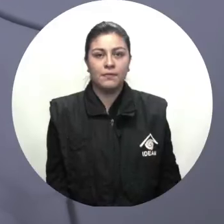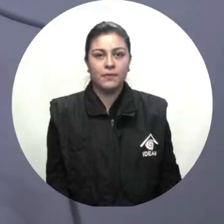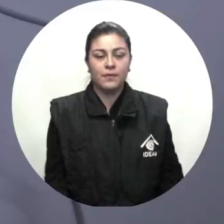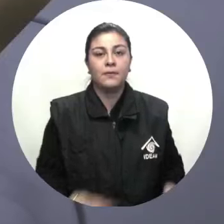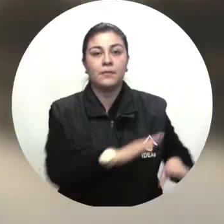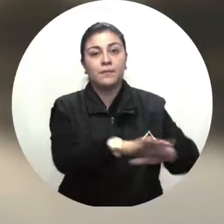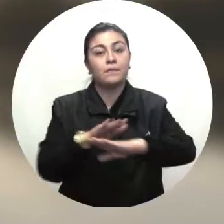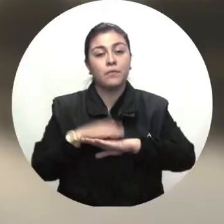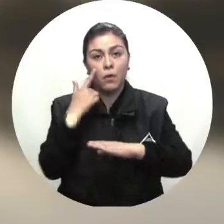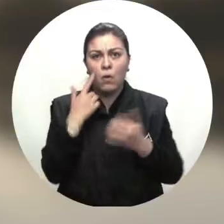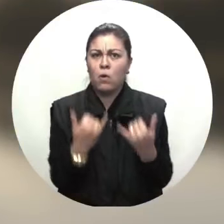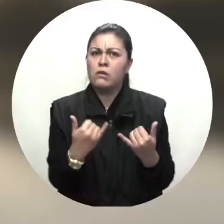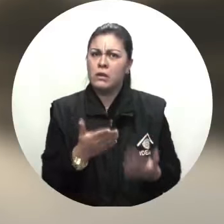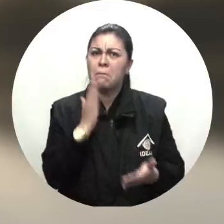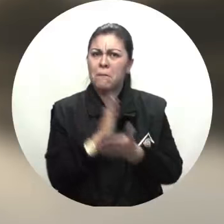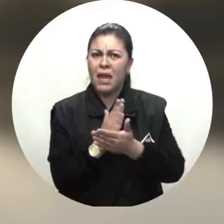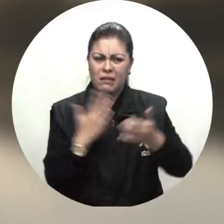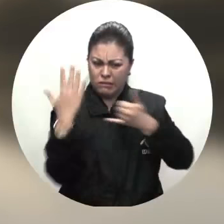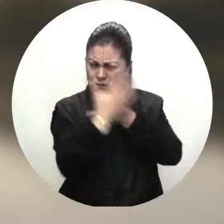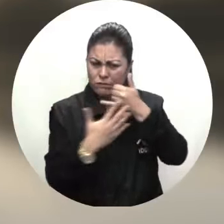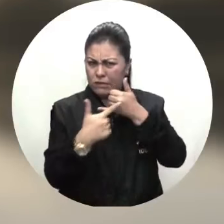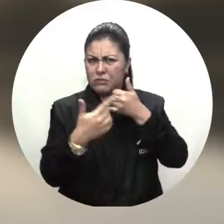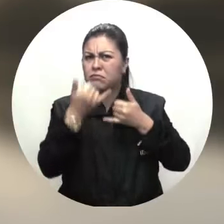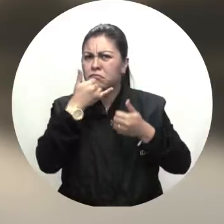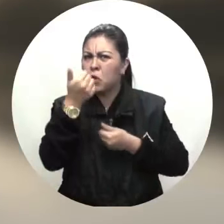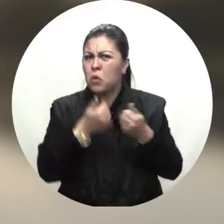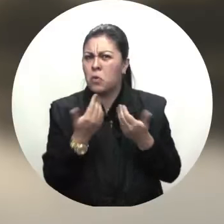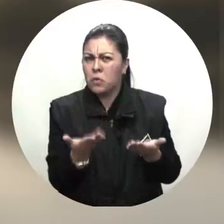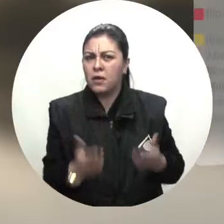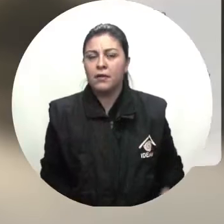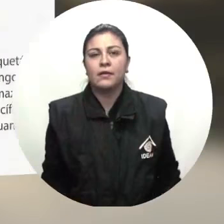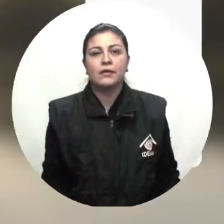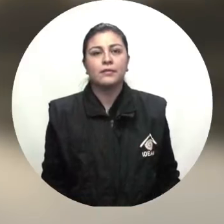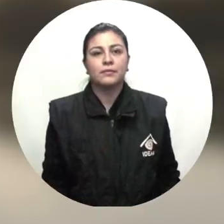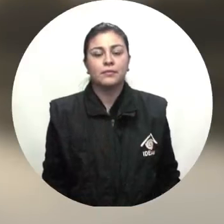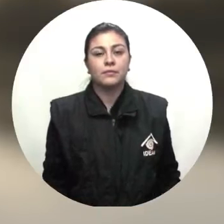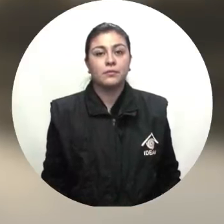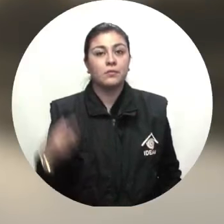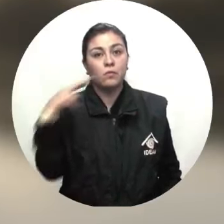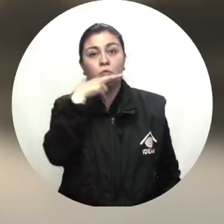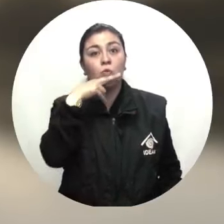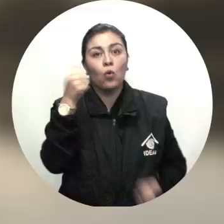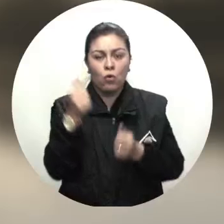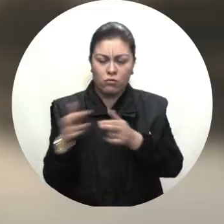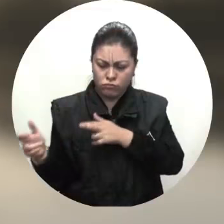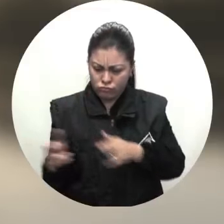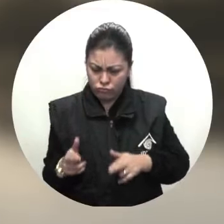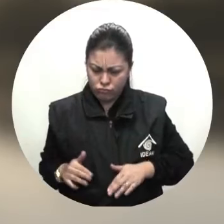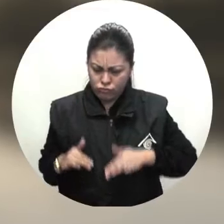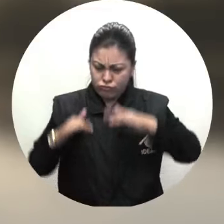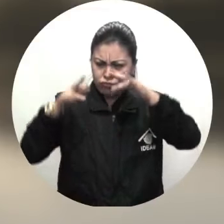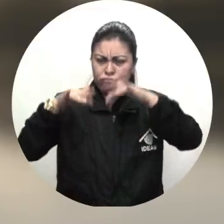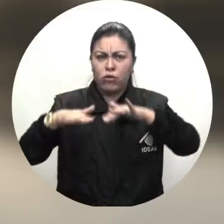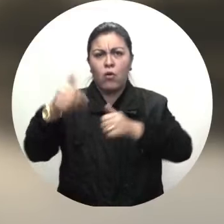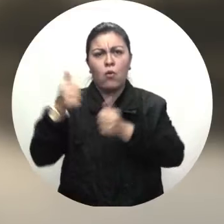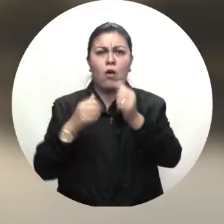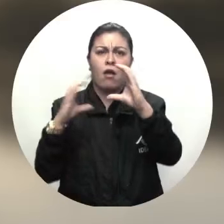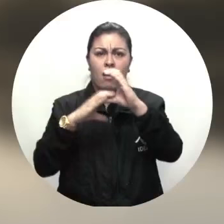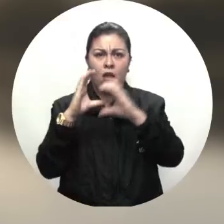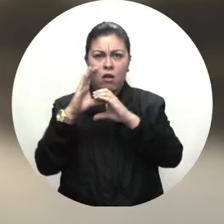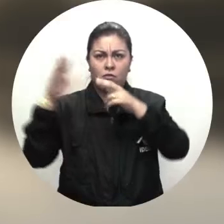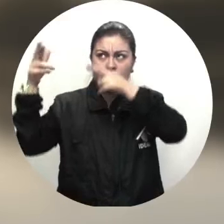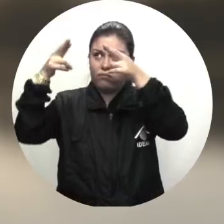Ahora, mucha atención a las principales alertas para hoy a nivel nacional. Alerta roja por niveles altos en el río Cauca, en